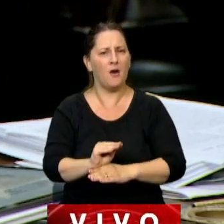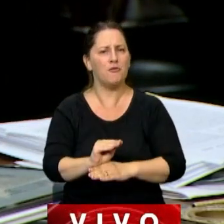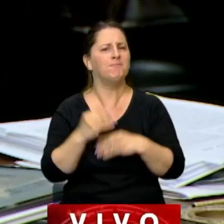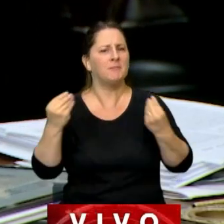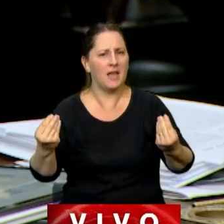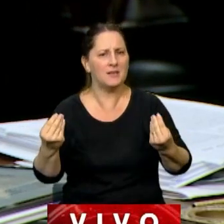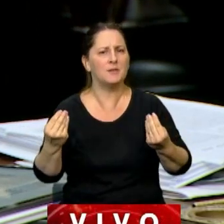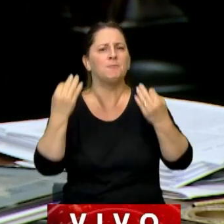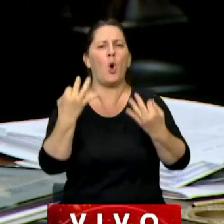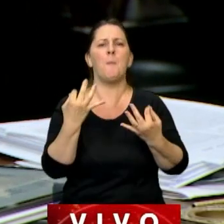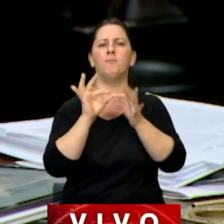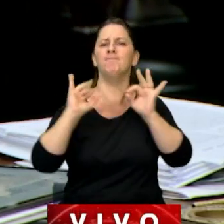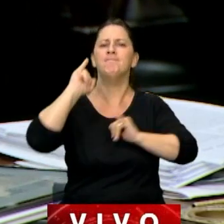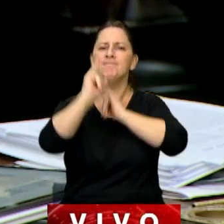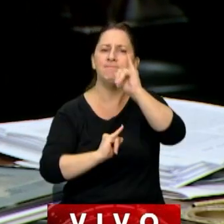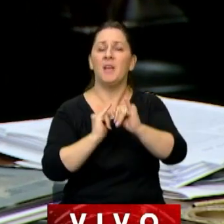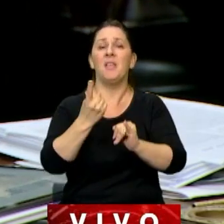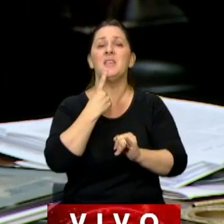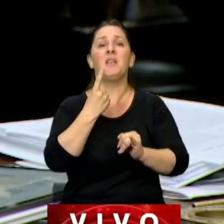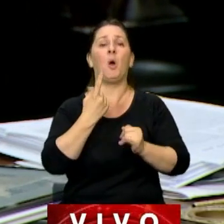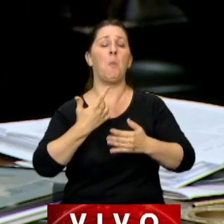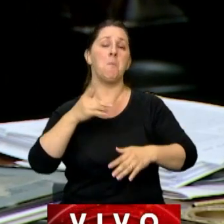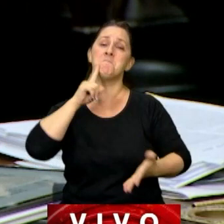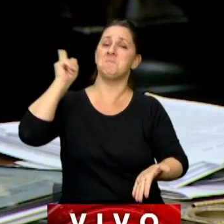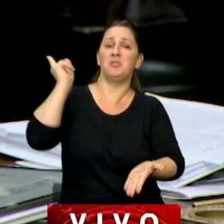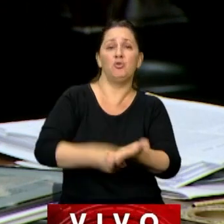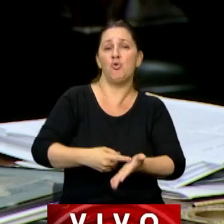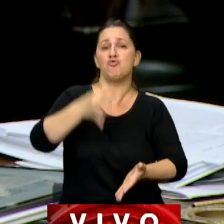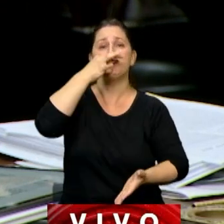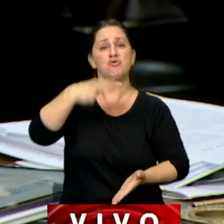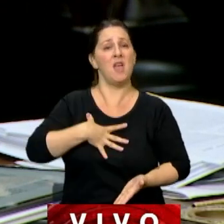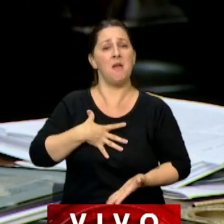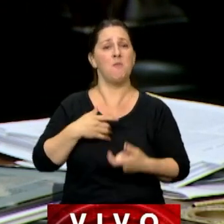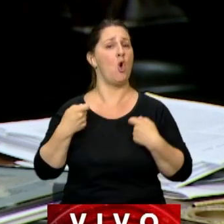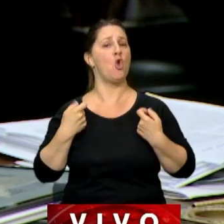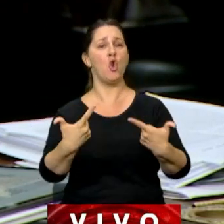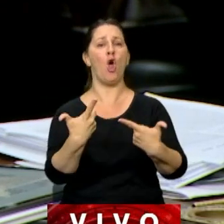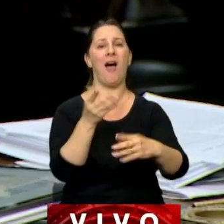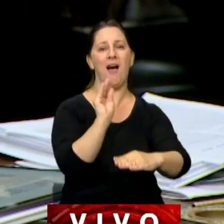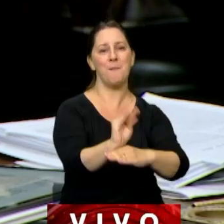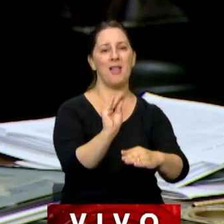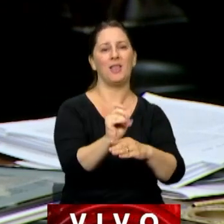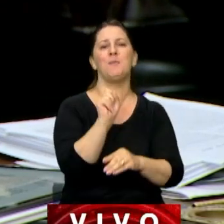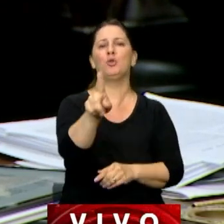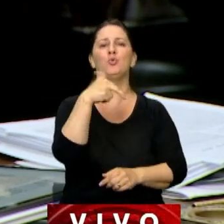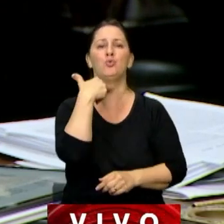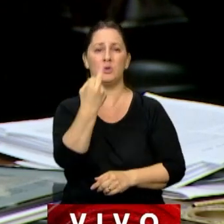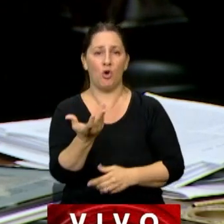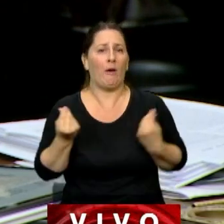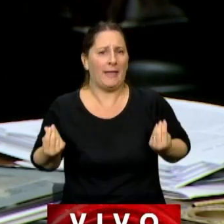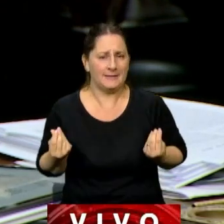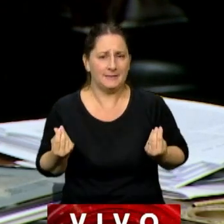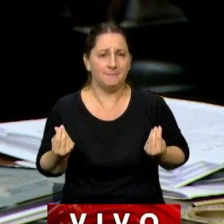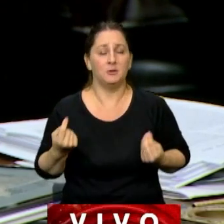alimentario definido como alguien que de manera deliberada no provee del sustento de sus hijos? Yo